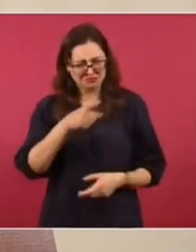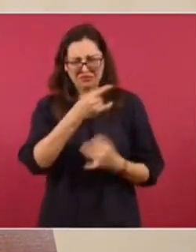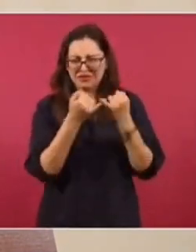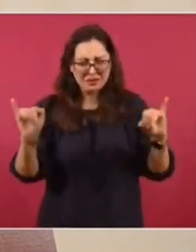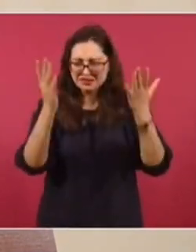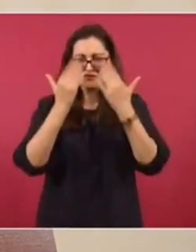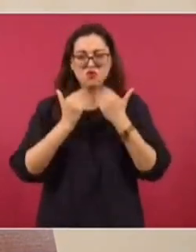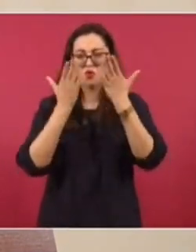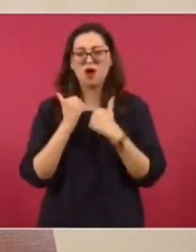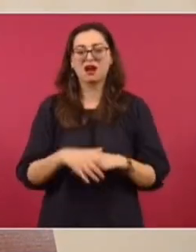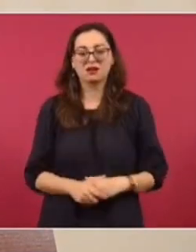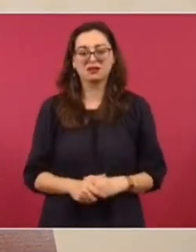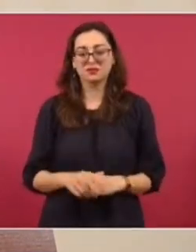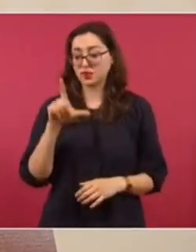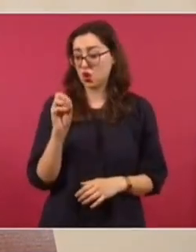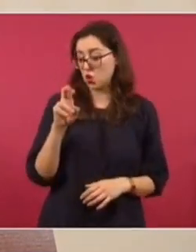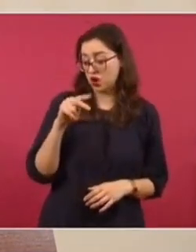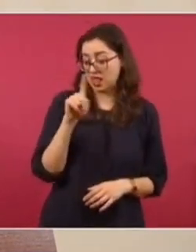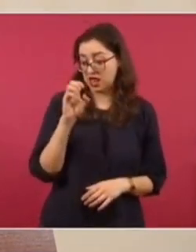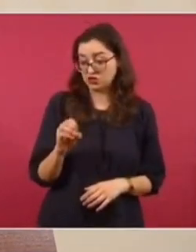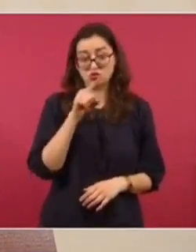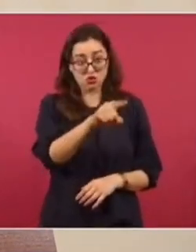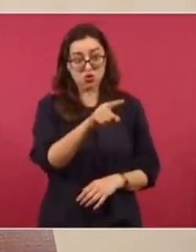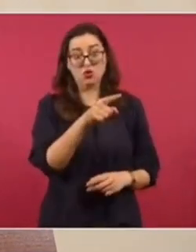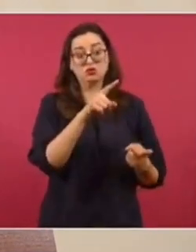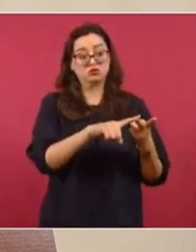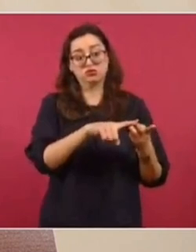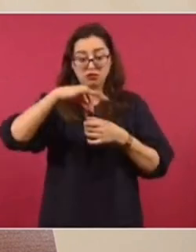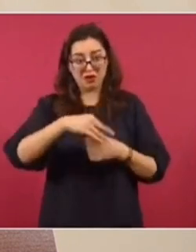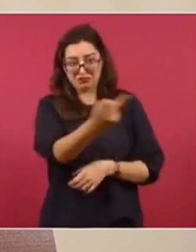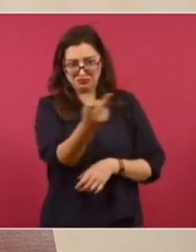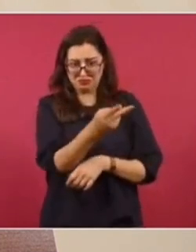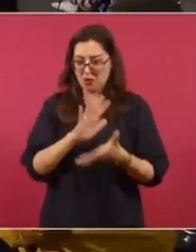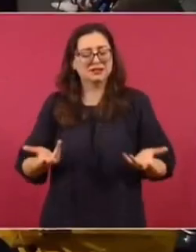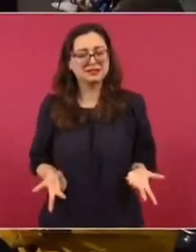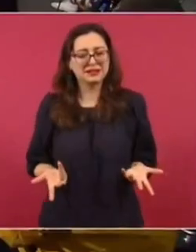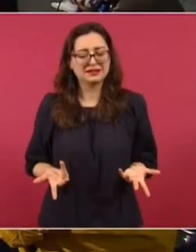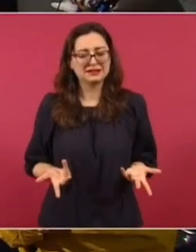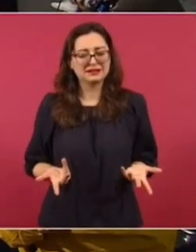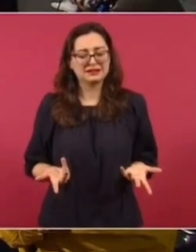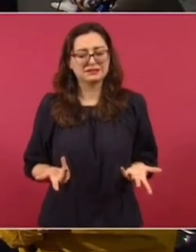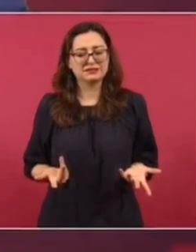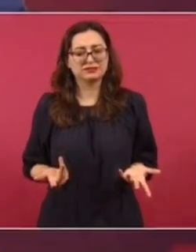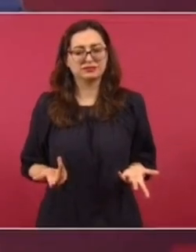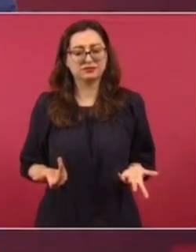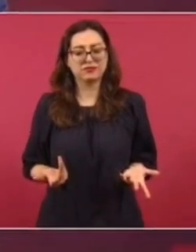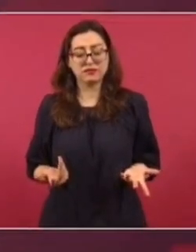el otro señor, este, participaron avalando el fraude del 2006. ¿Fraude qué?